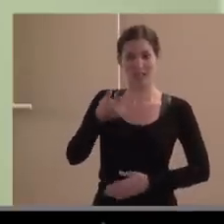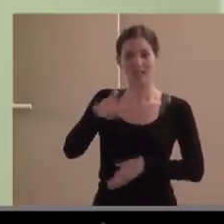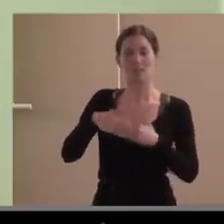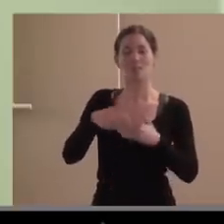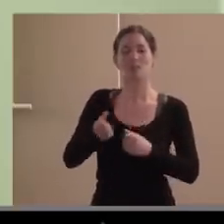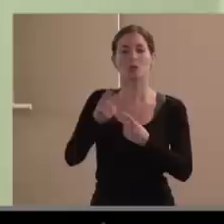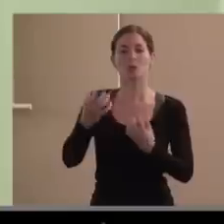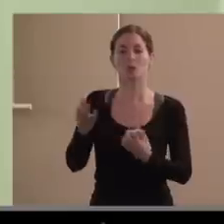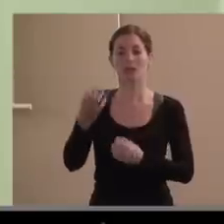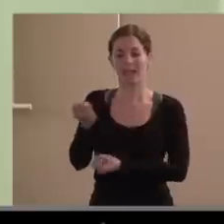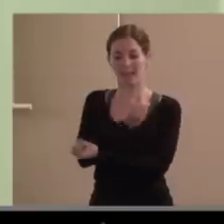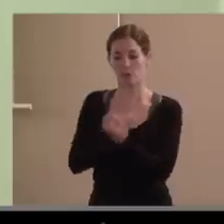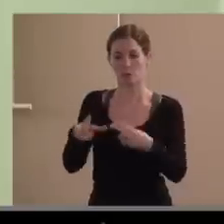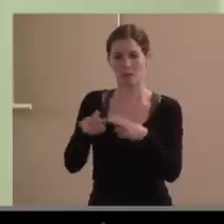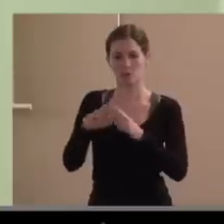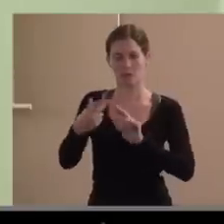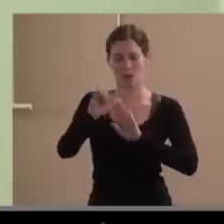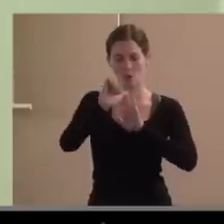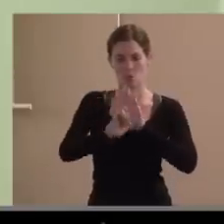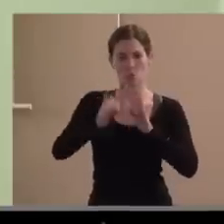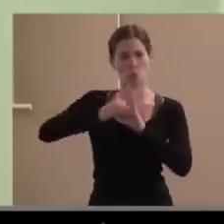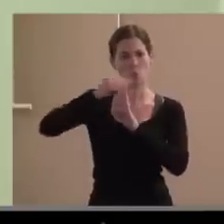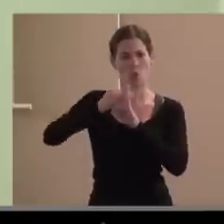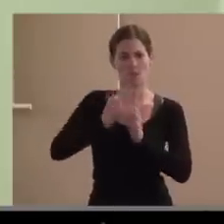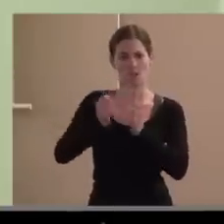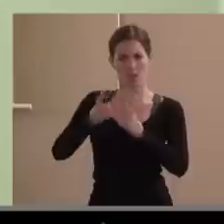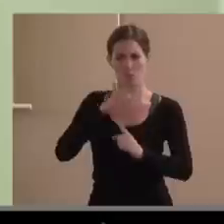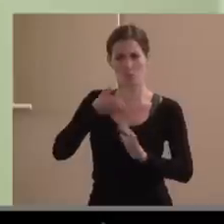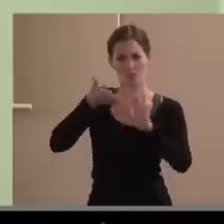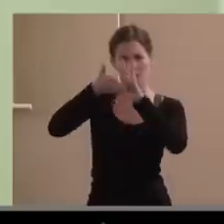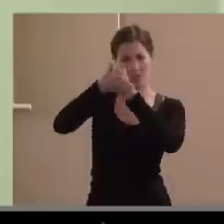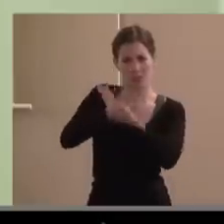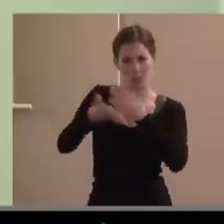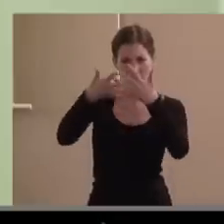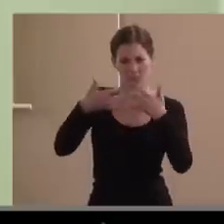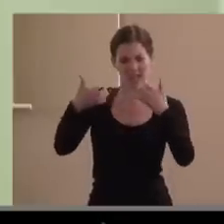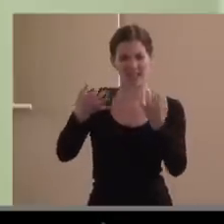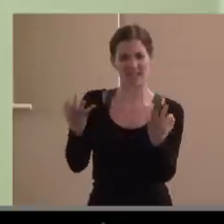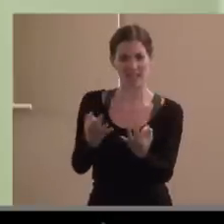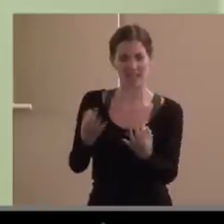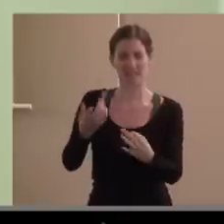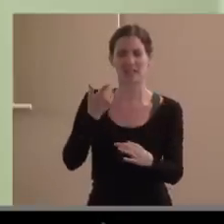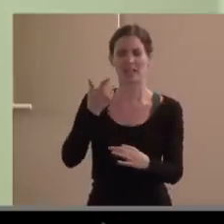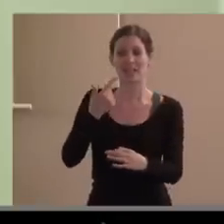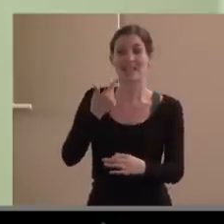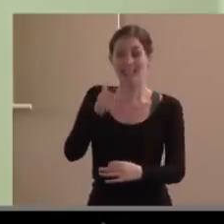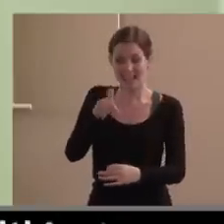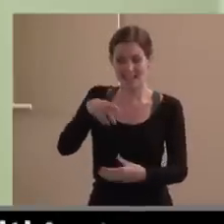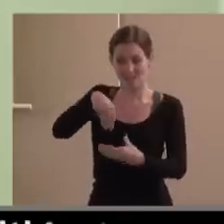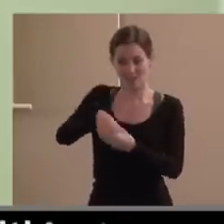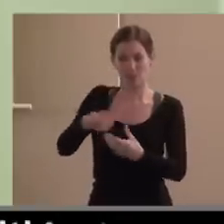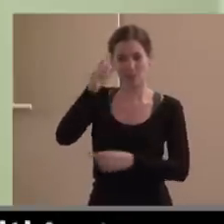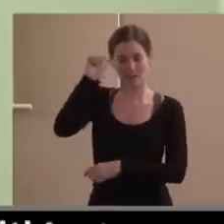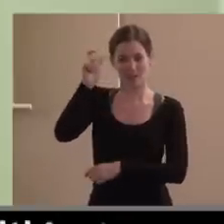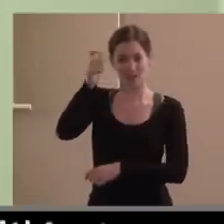economía social y nombró y expresó y admitió las grandes familias pues es verdad que hay mucha